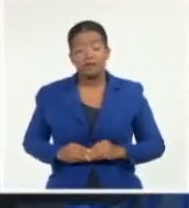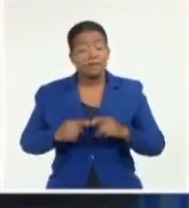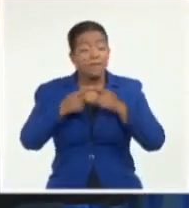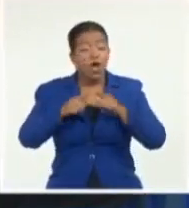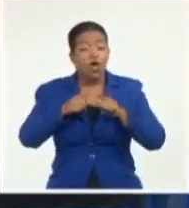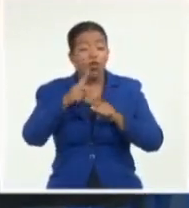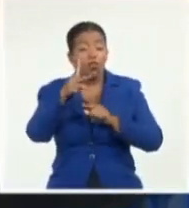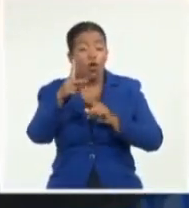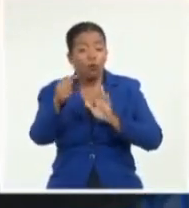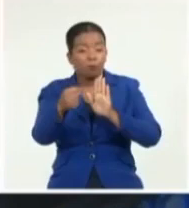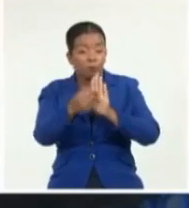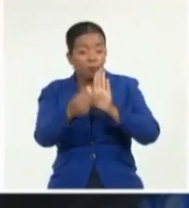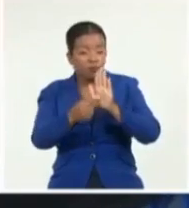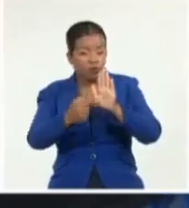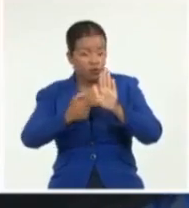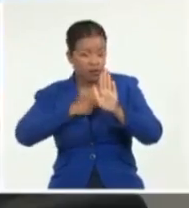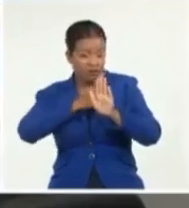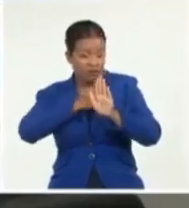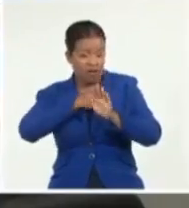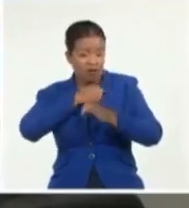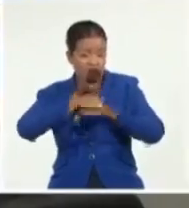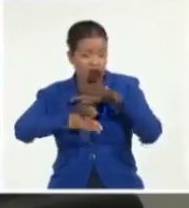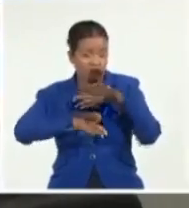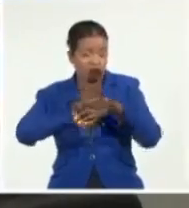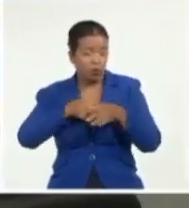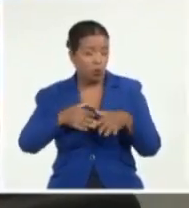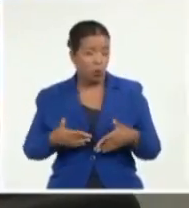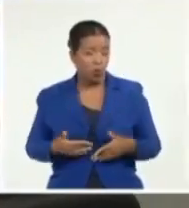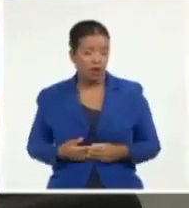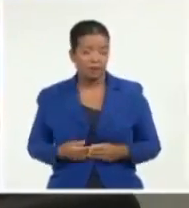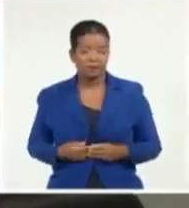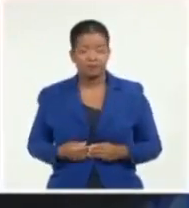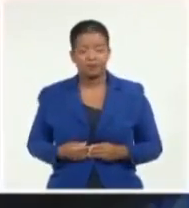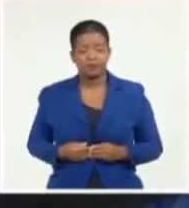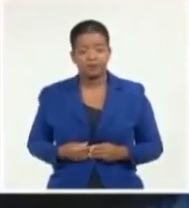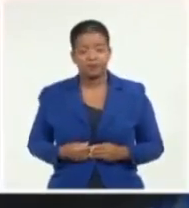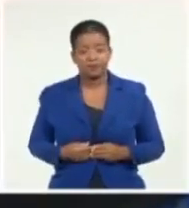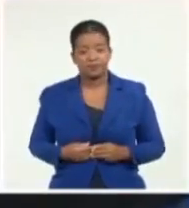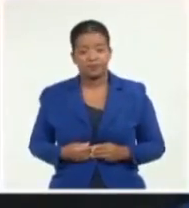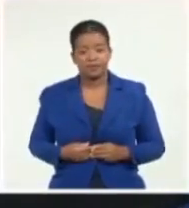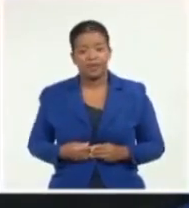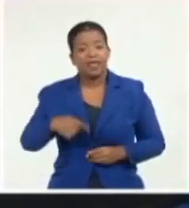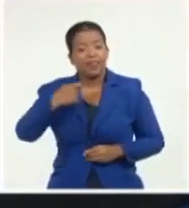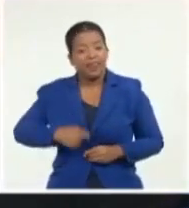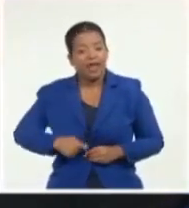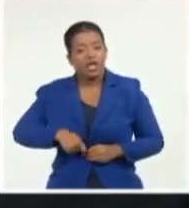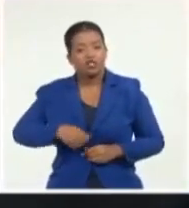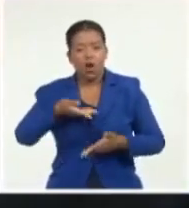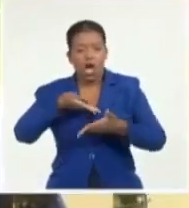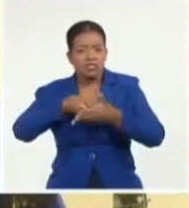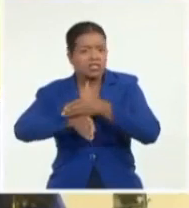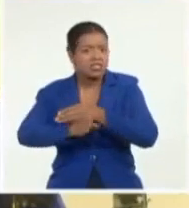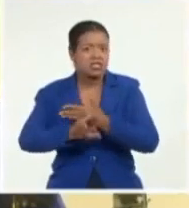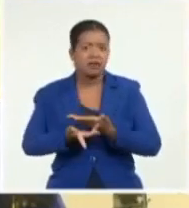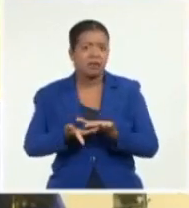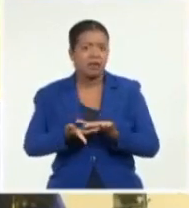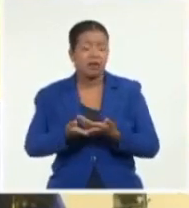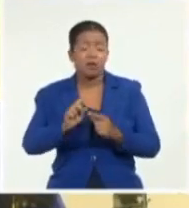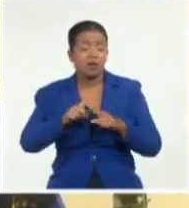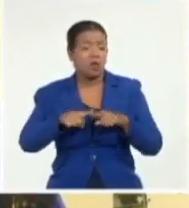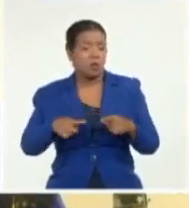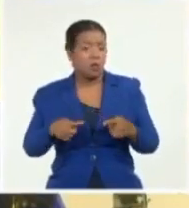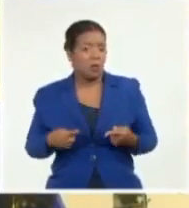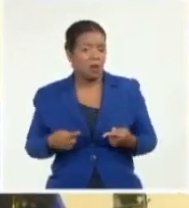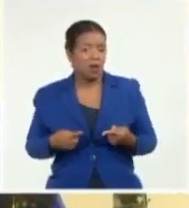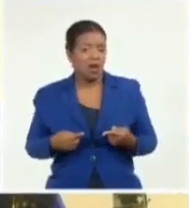a mí me gustaría destacar. El reconocimiento al derecho a un entorno accesible, porque permite que la persona